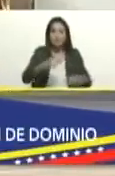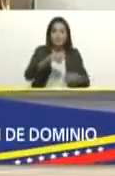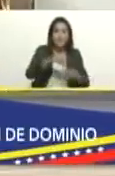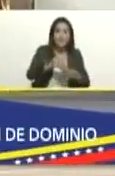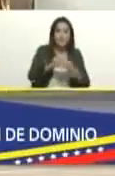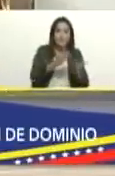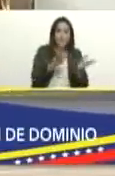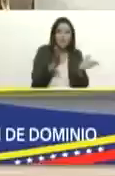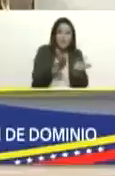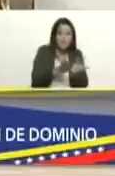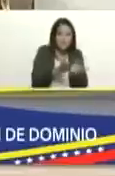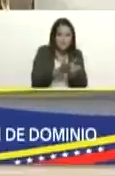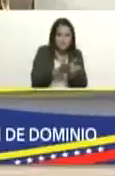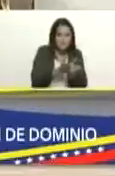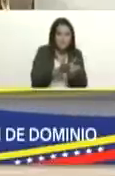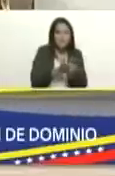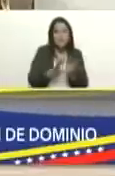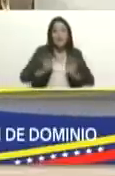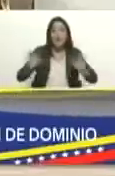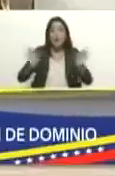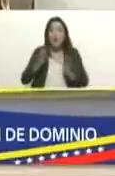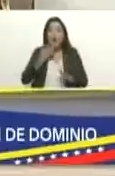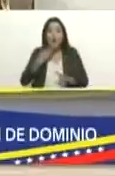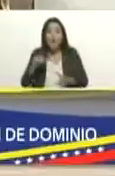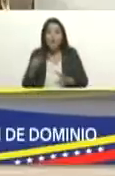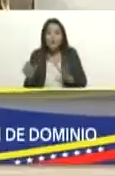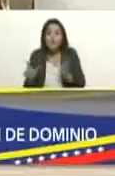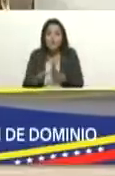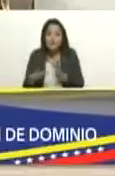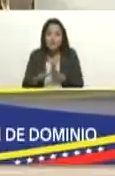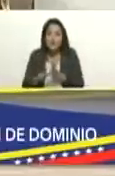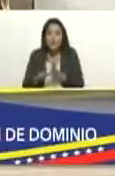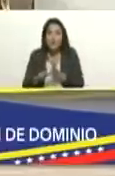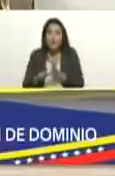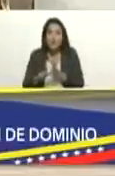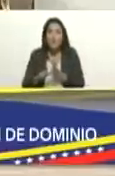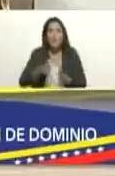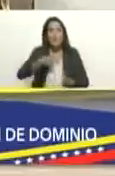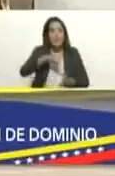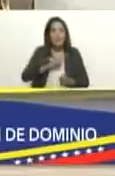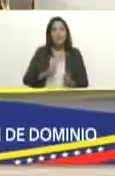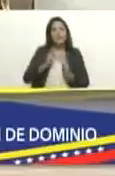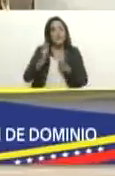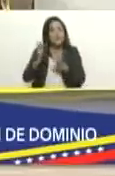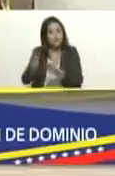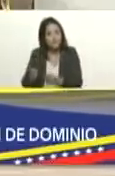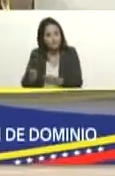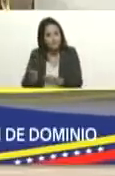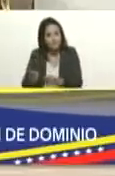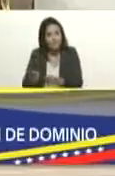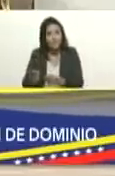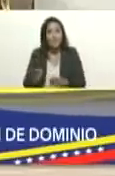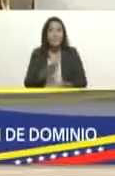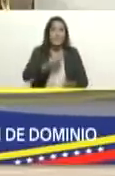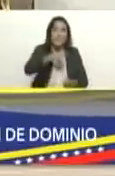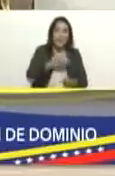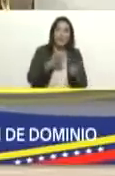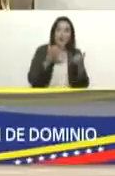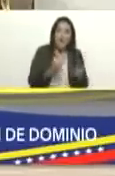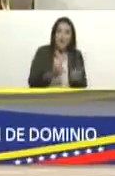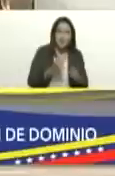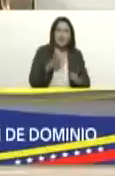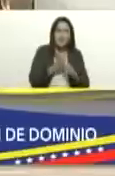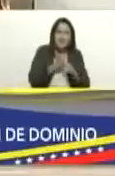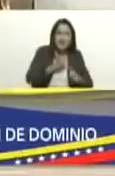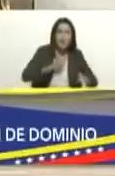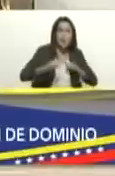que están los muchachos en los liceos para ellos es que está puesto nuestro objetivo para ellos es que está puesto